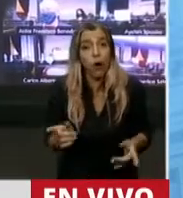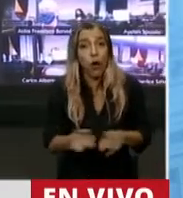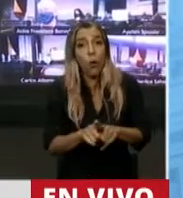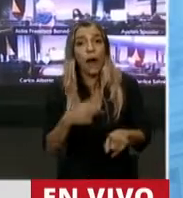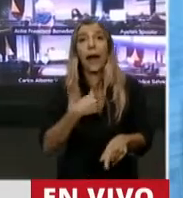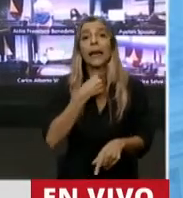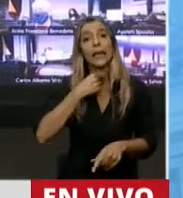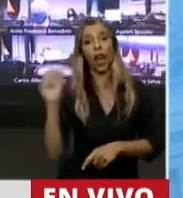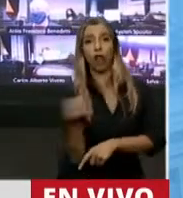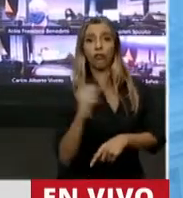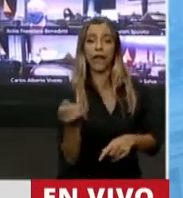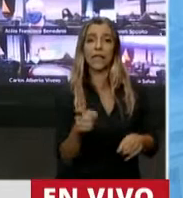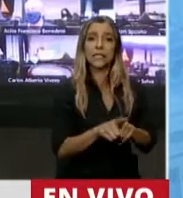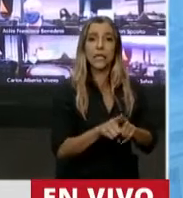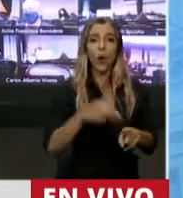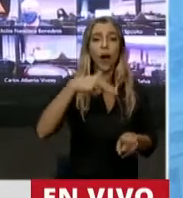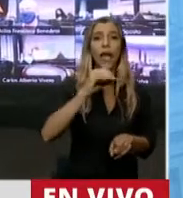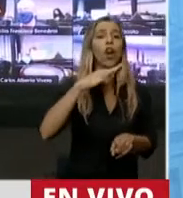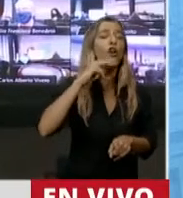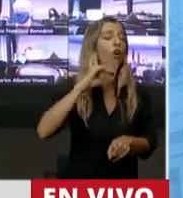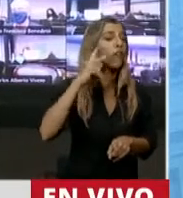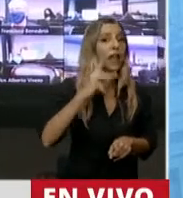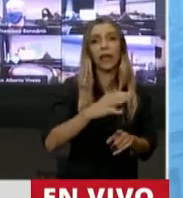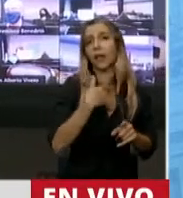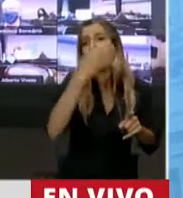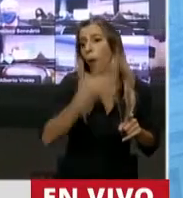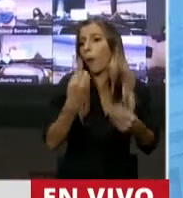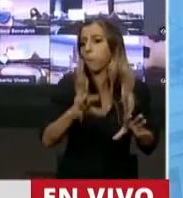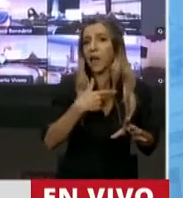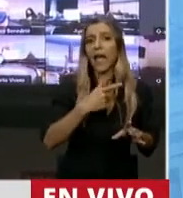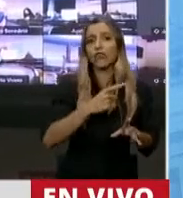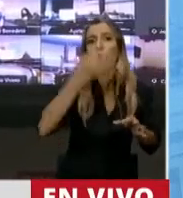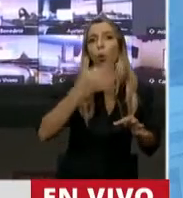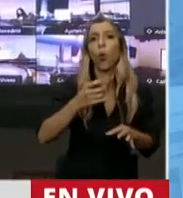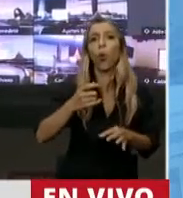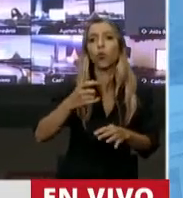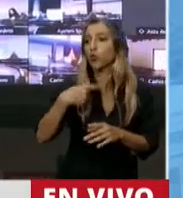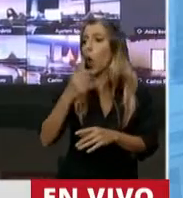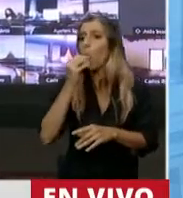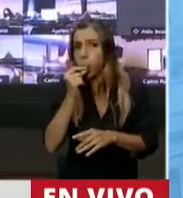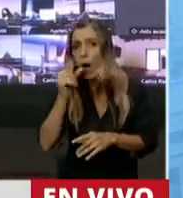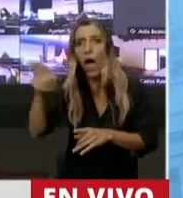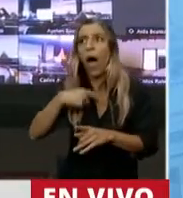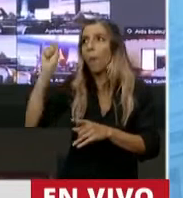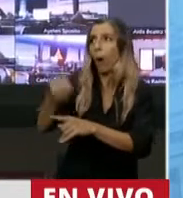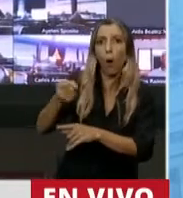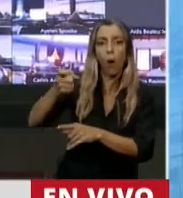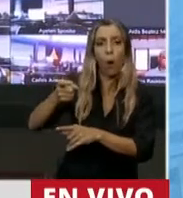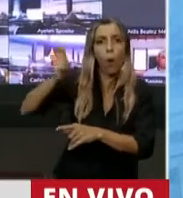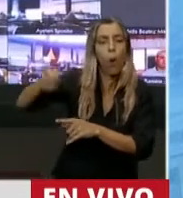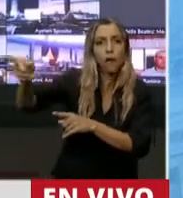Djokovic y empezara por pegarle un pelotazo al juez de línea. Hagamos las cosas bien que hace Djokovic para jugar al tenis, no lo que hizo mal.